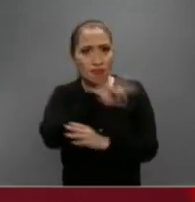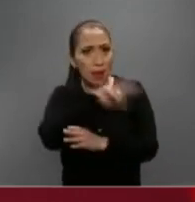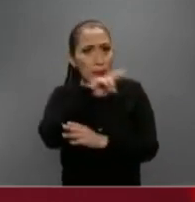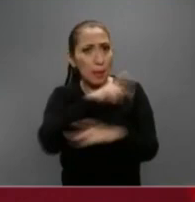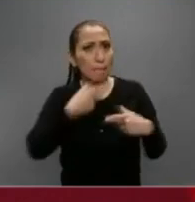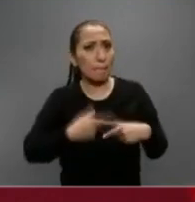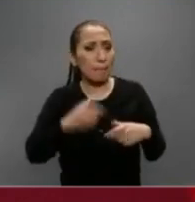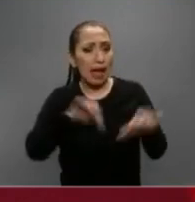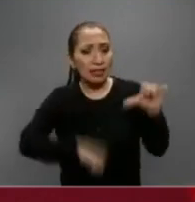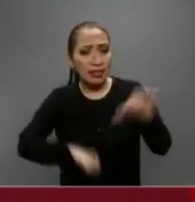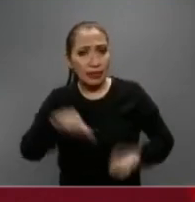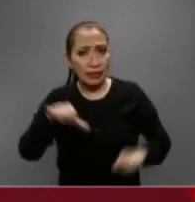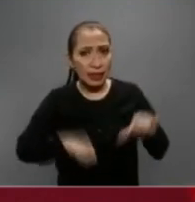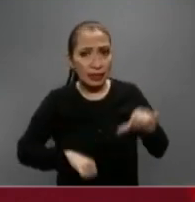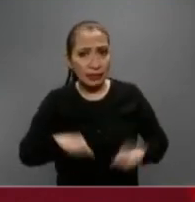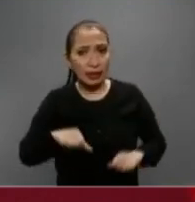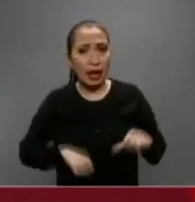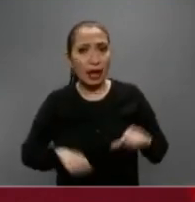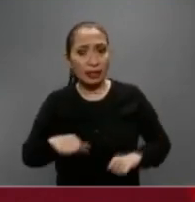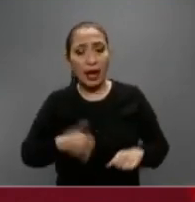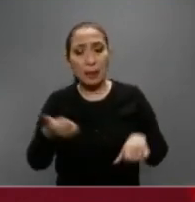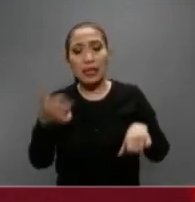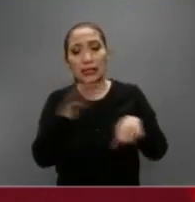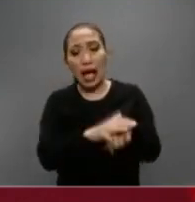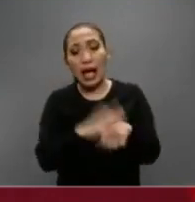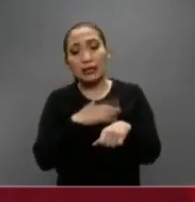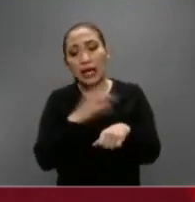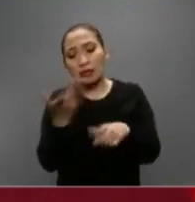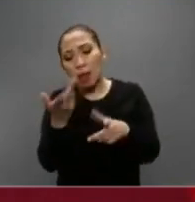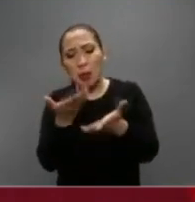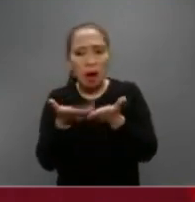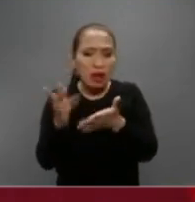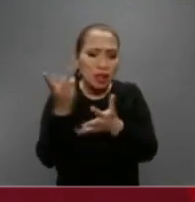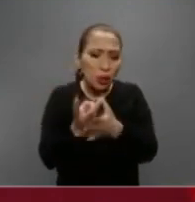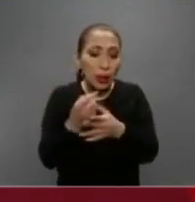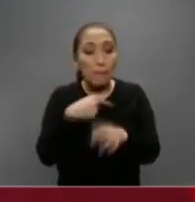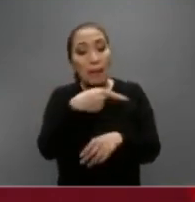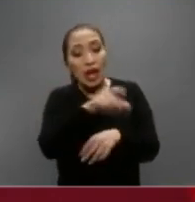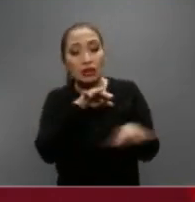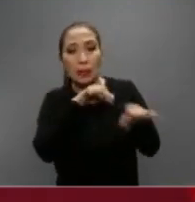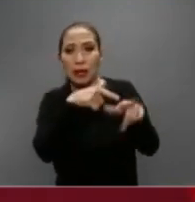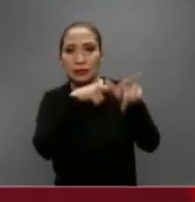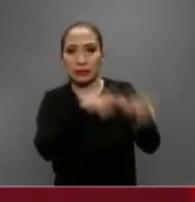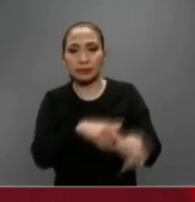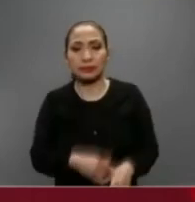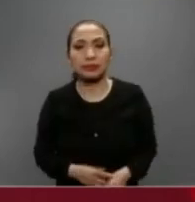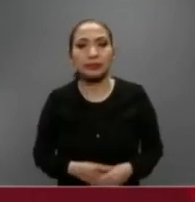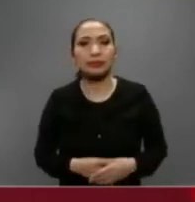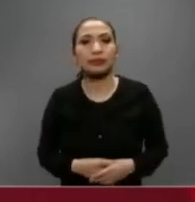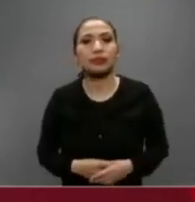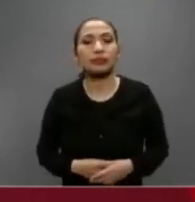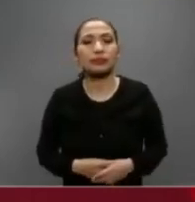inmediata de las actividades administrativas, accesorias, pero la operación no para.